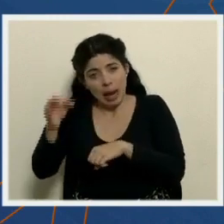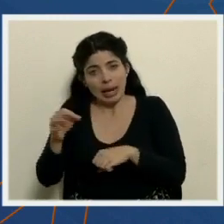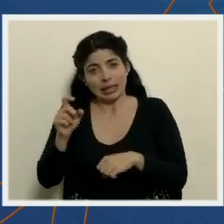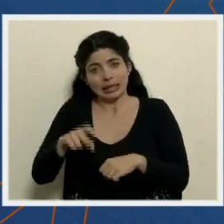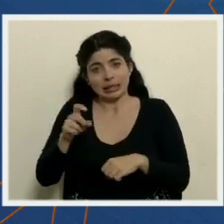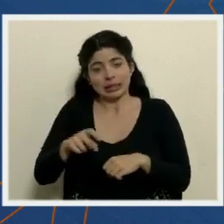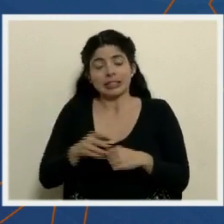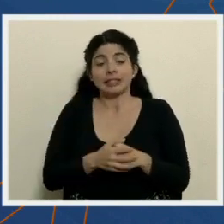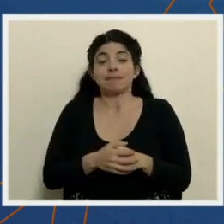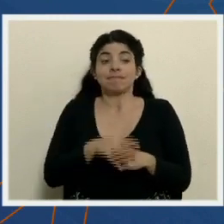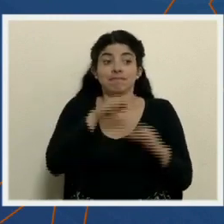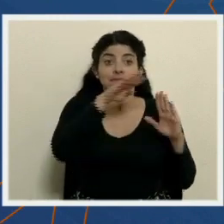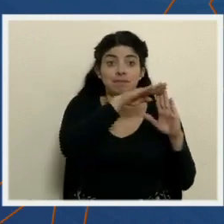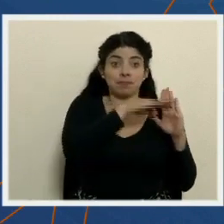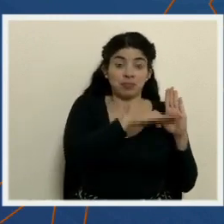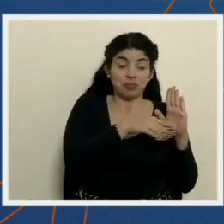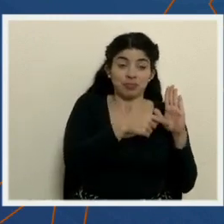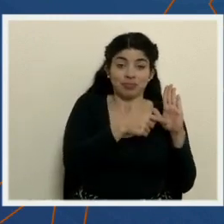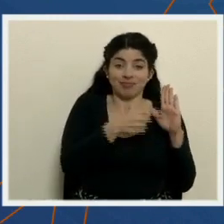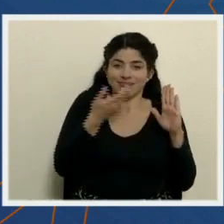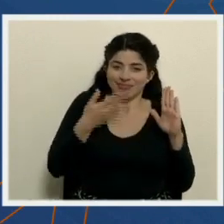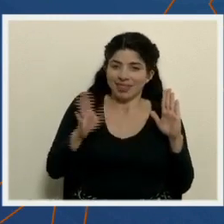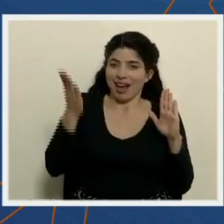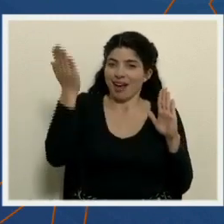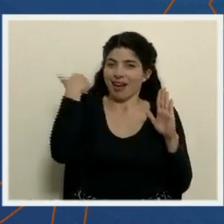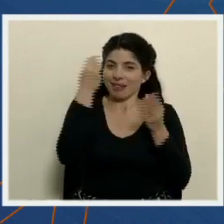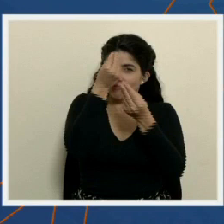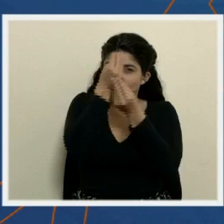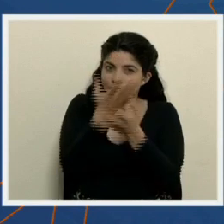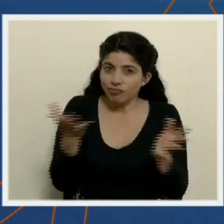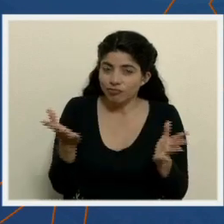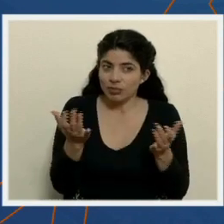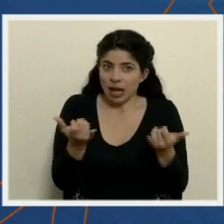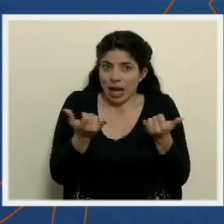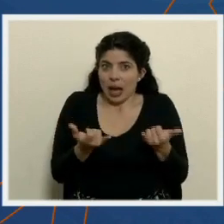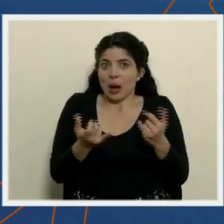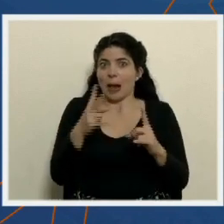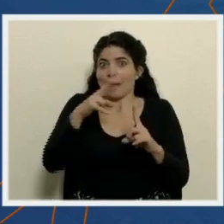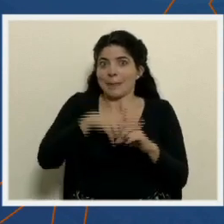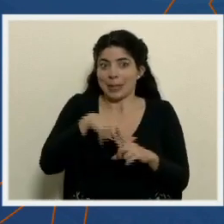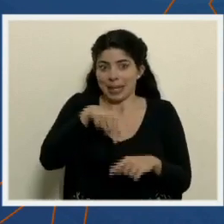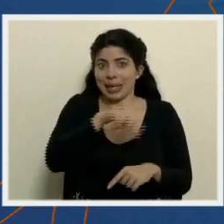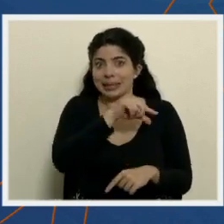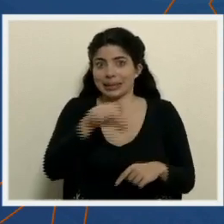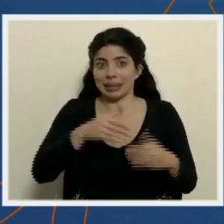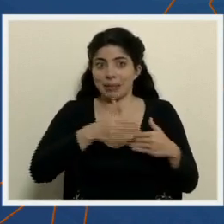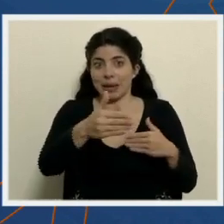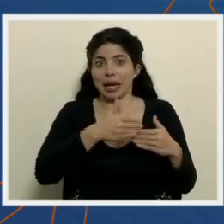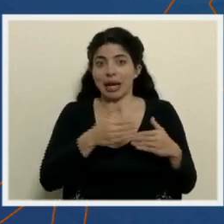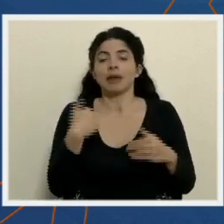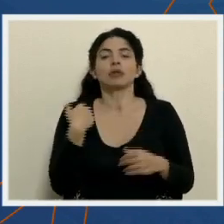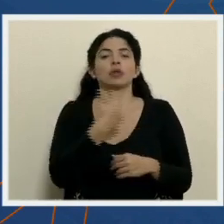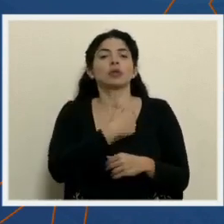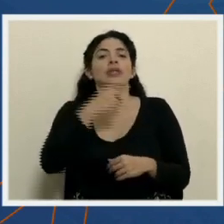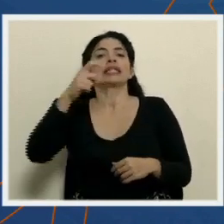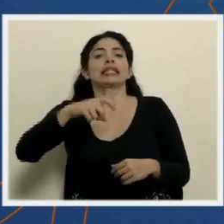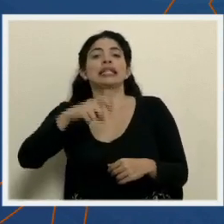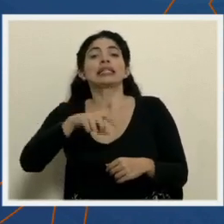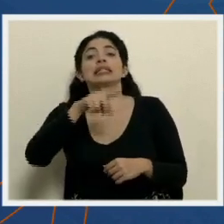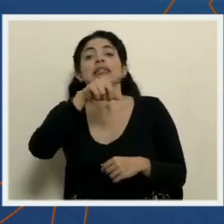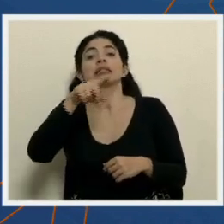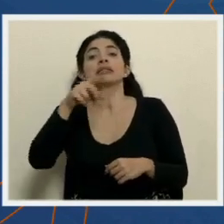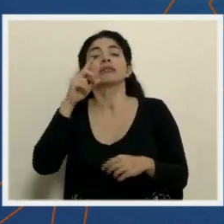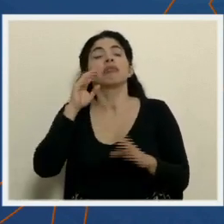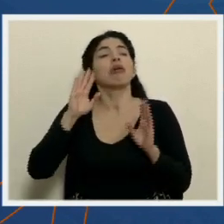pues, adicional a las medidas que ya se han anunciado que están vigentes durante esta semana, necesitamos no bajar la